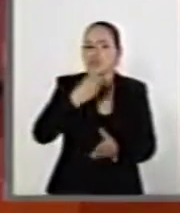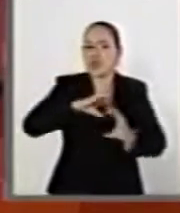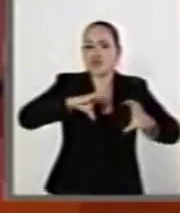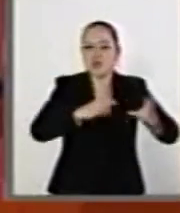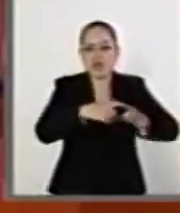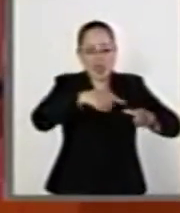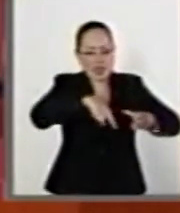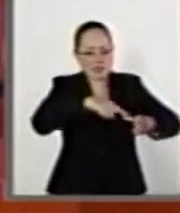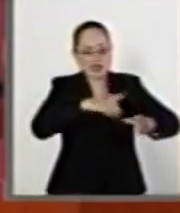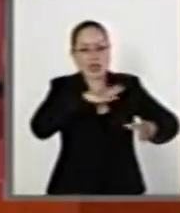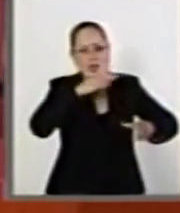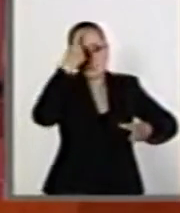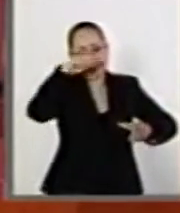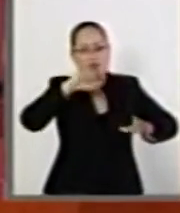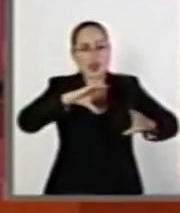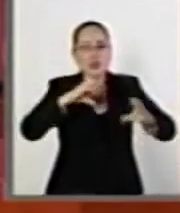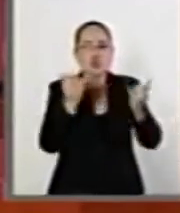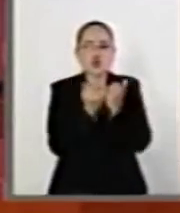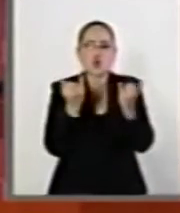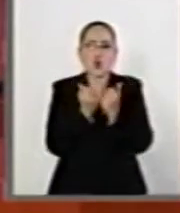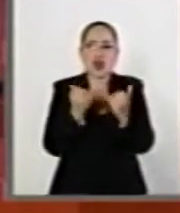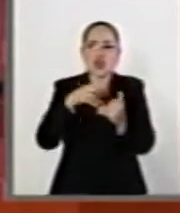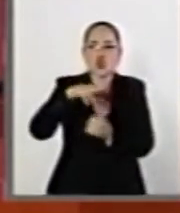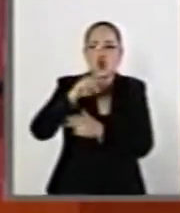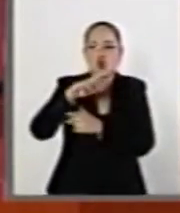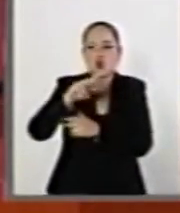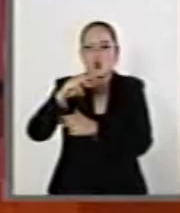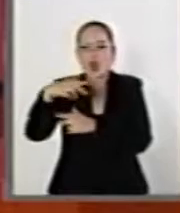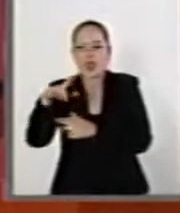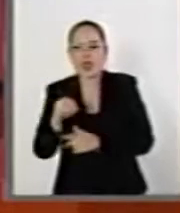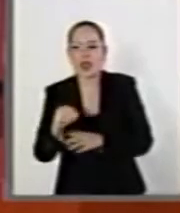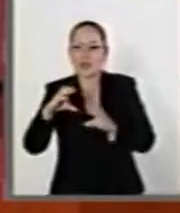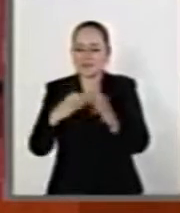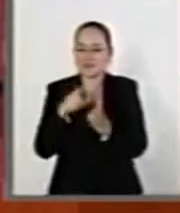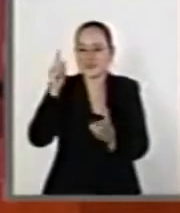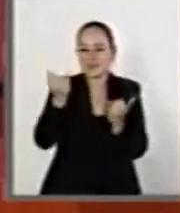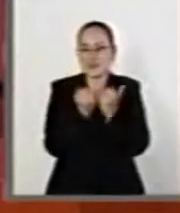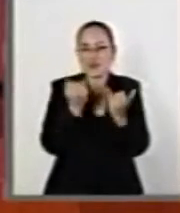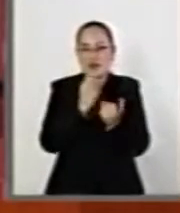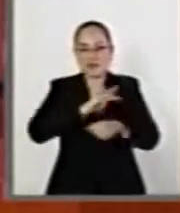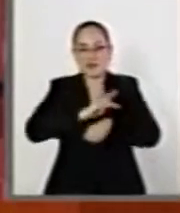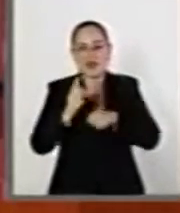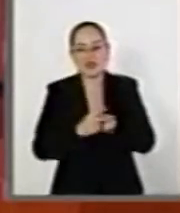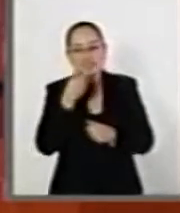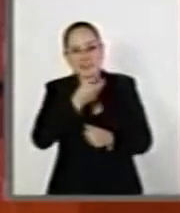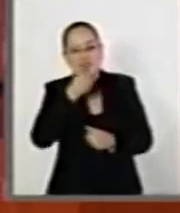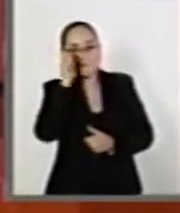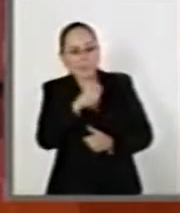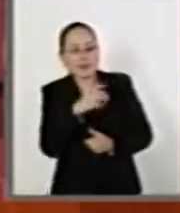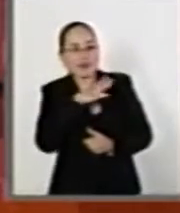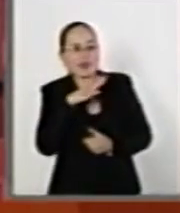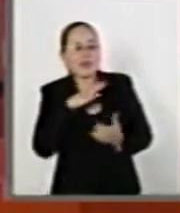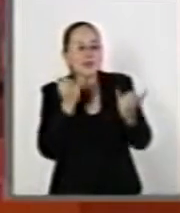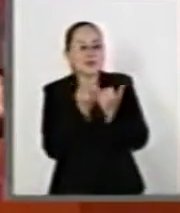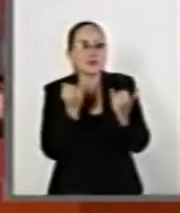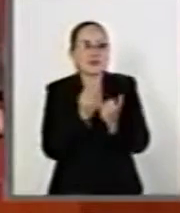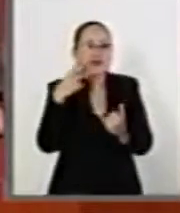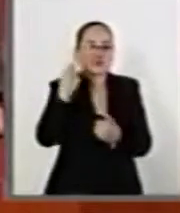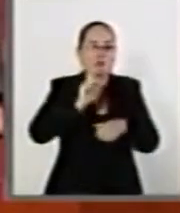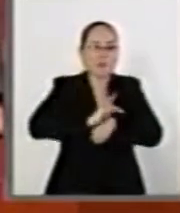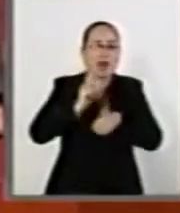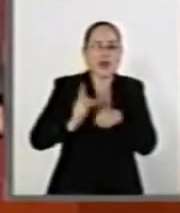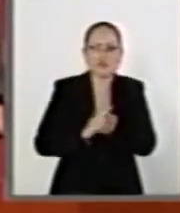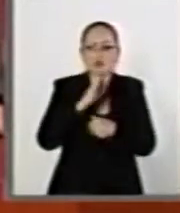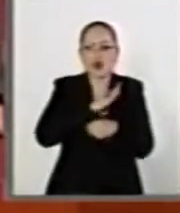Soberano de Noruega, que es un fondo que le da mucha estabilidad a las finanzas de ese país,